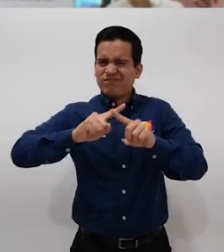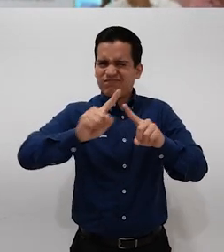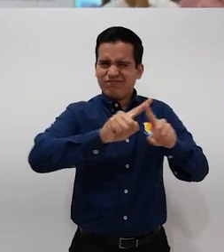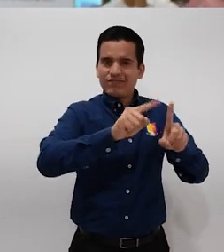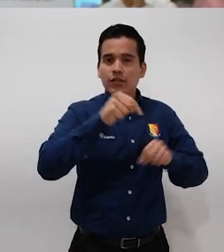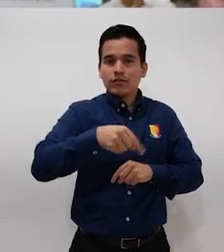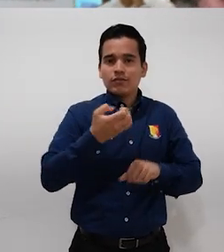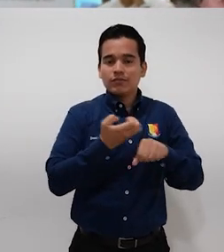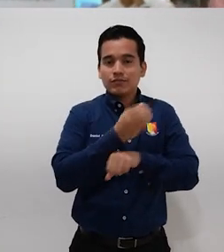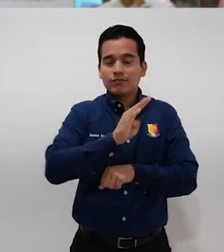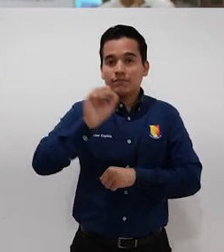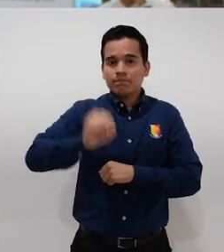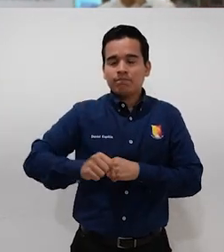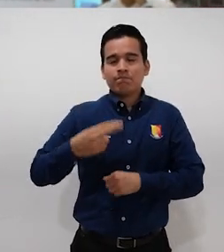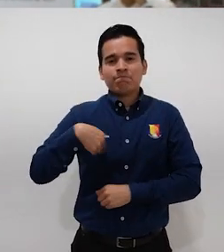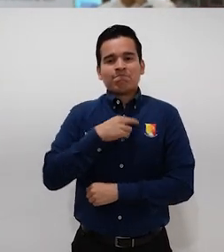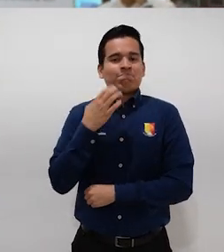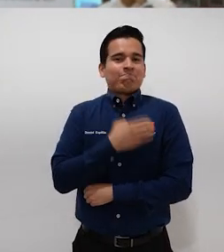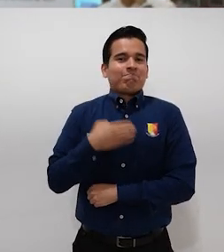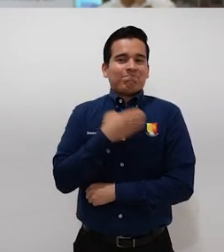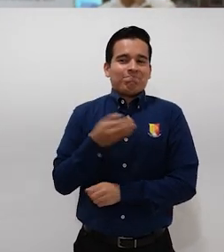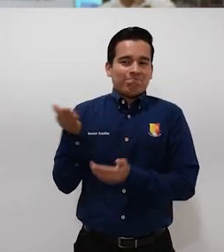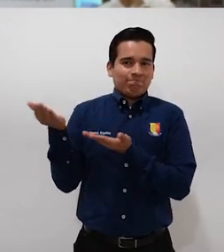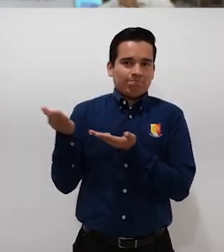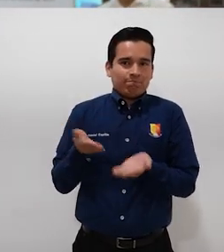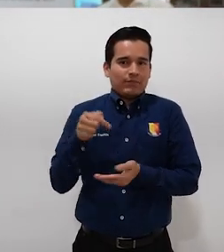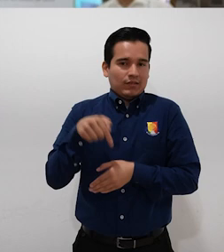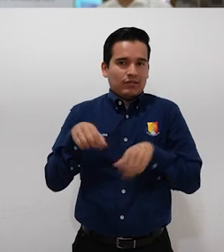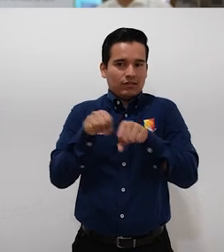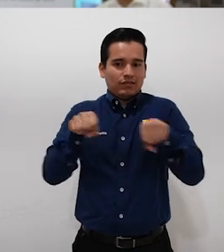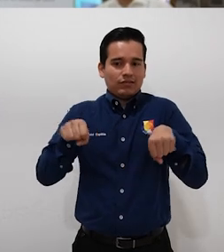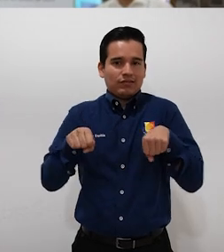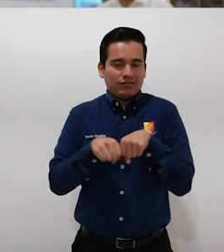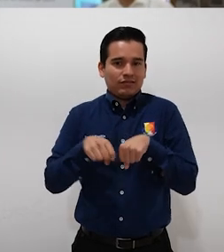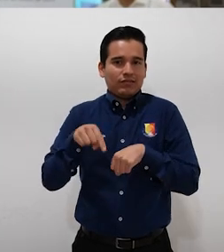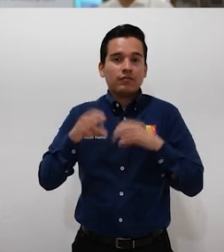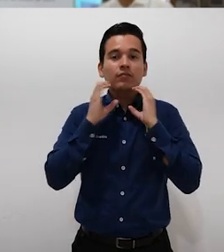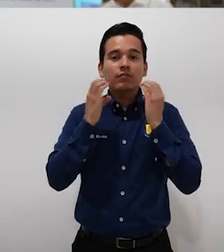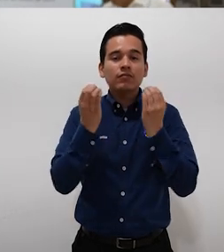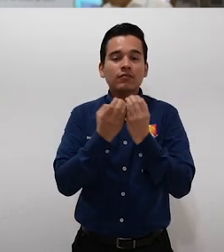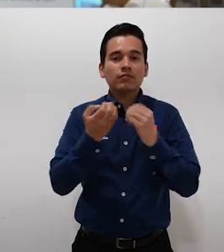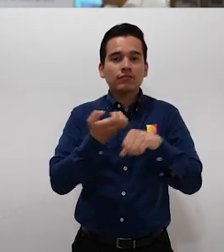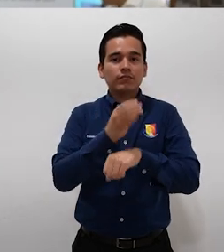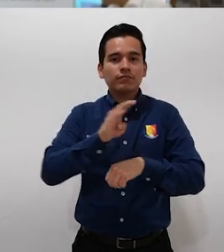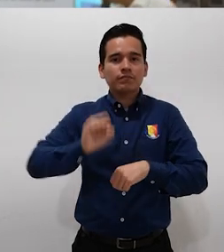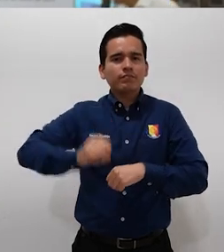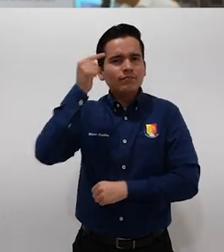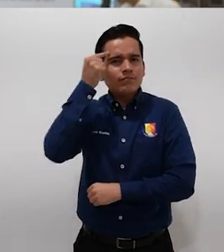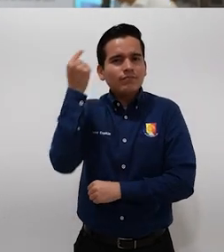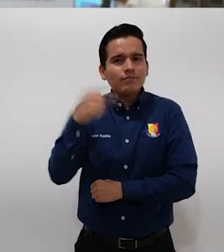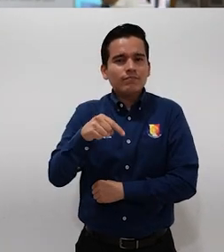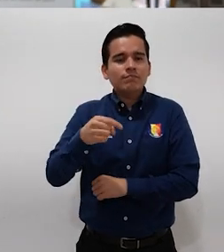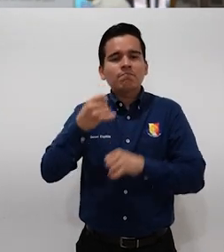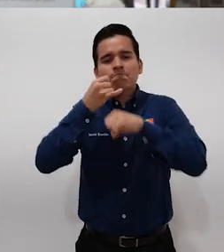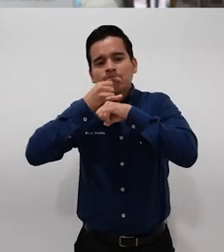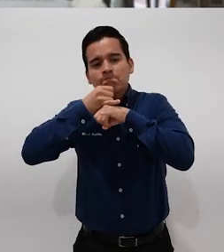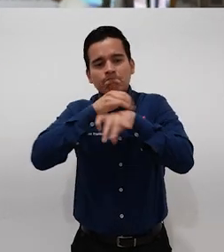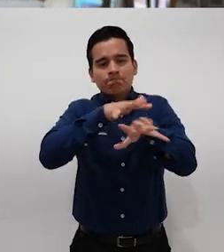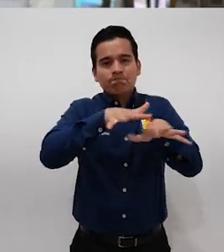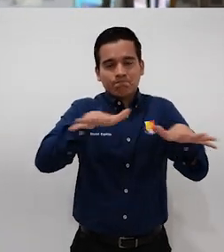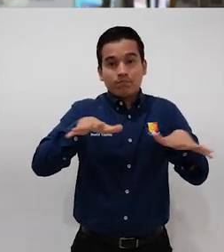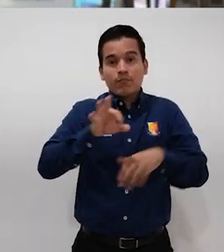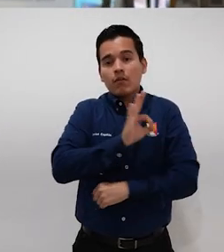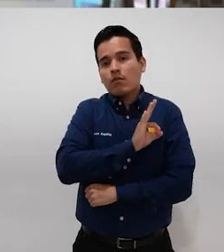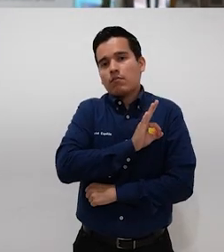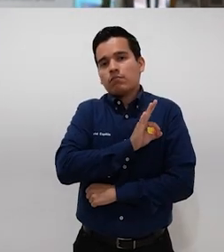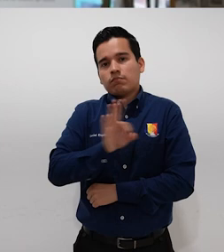Estado. Entonces, pues estamos muy contentos de recibirlos aquí en la sala de comisiones del Congreso del Estado para informarnos y sobre todo también